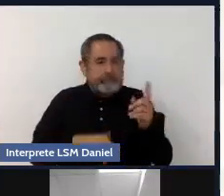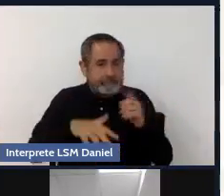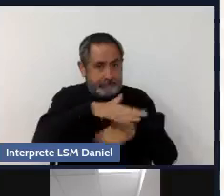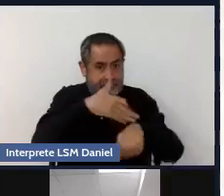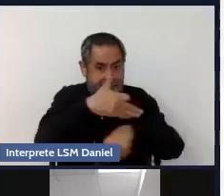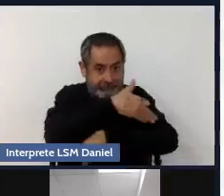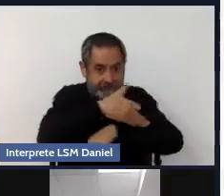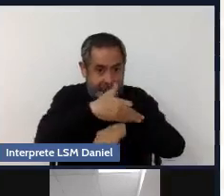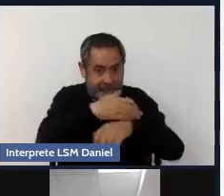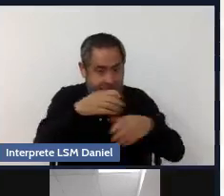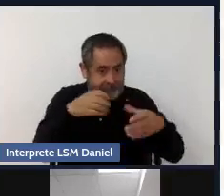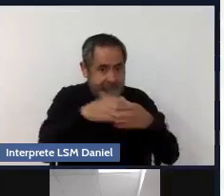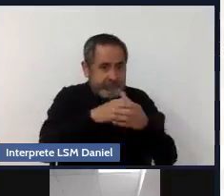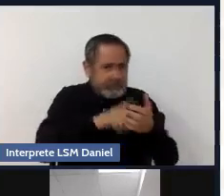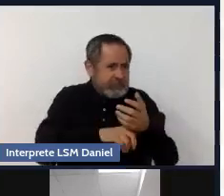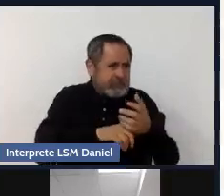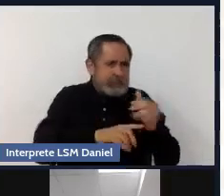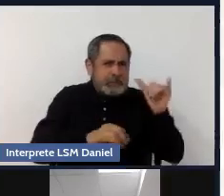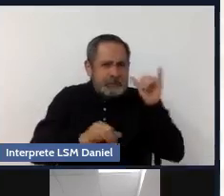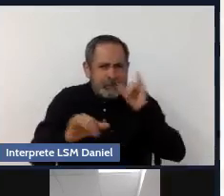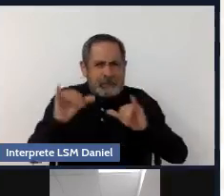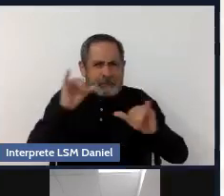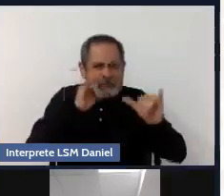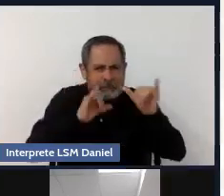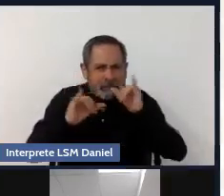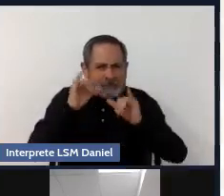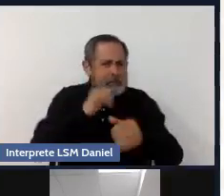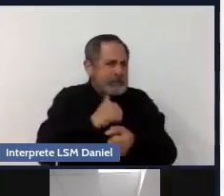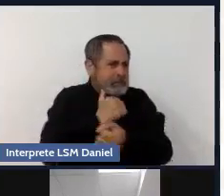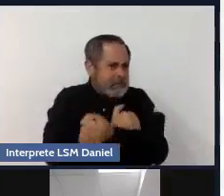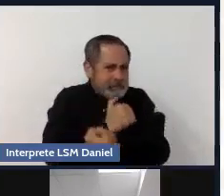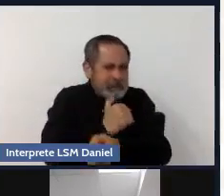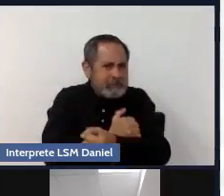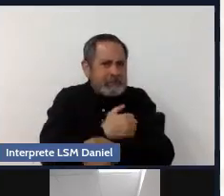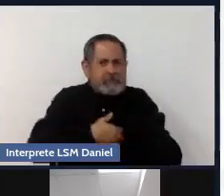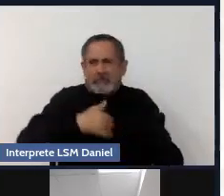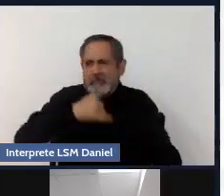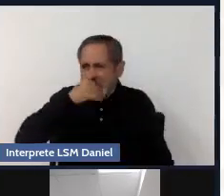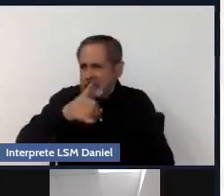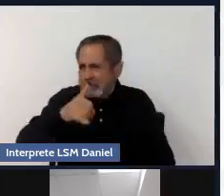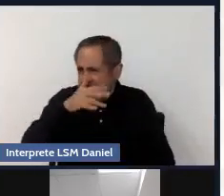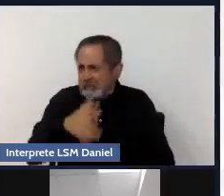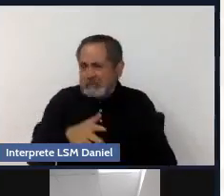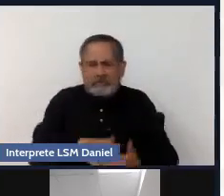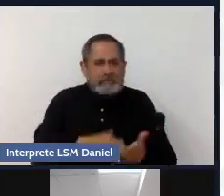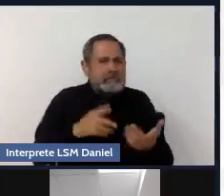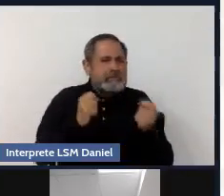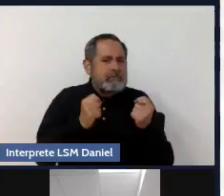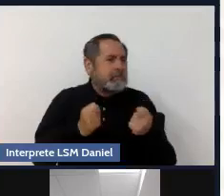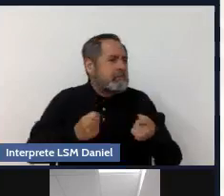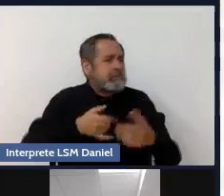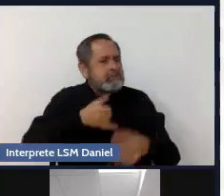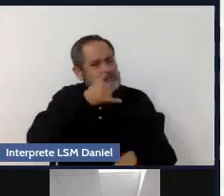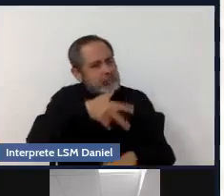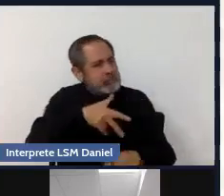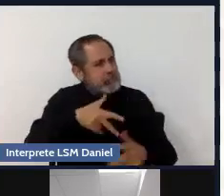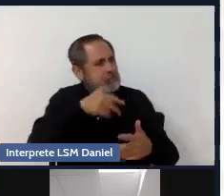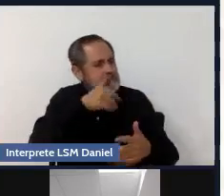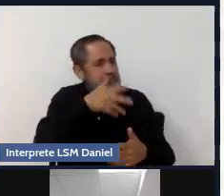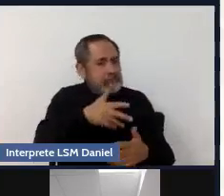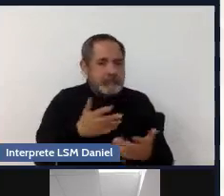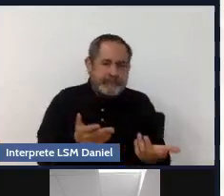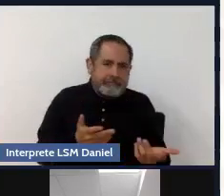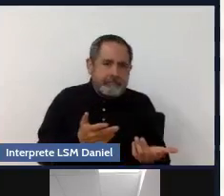hay un consumo cotidiano, hay conductas agresivas, a lo mejor, pues yo voy a aprender eso.